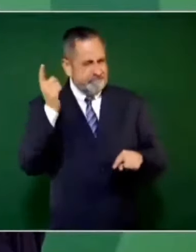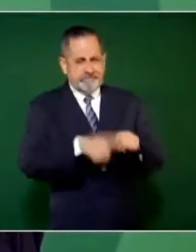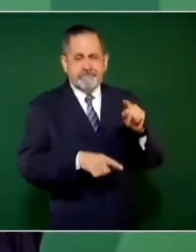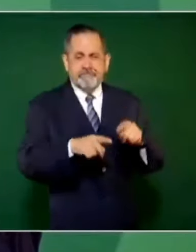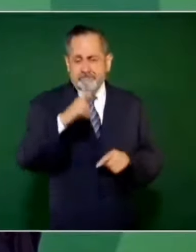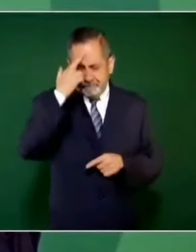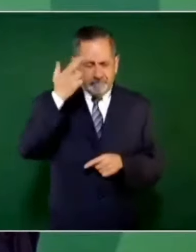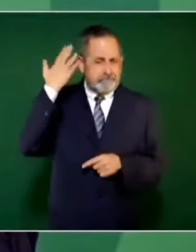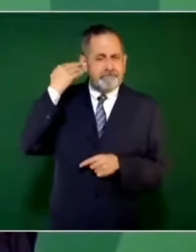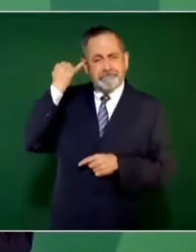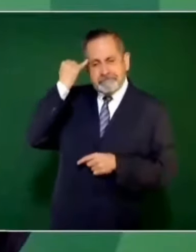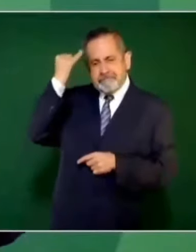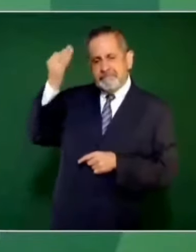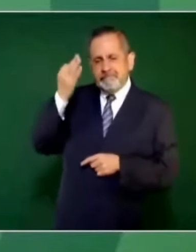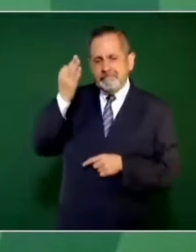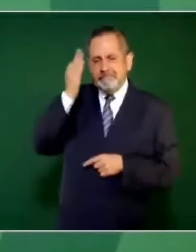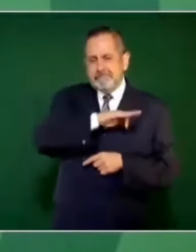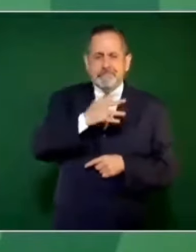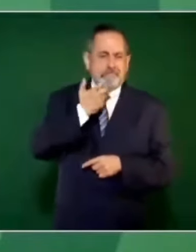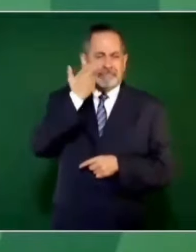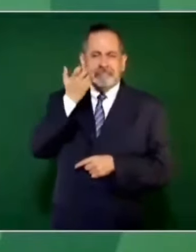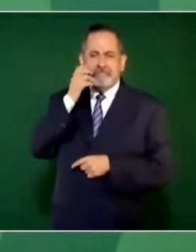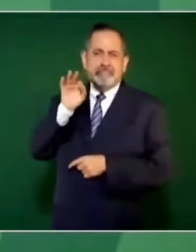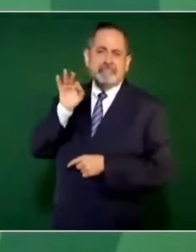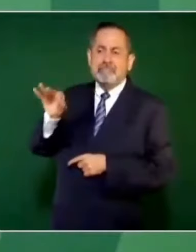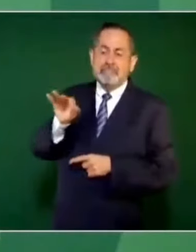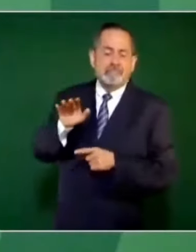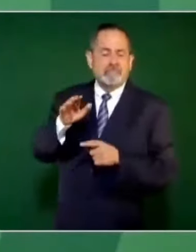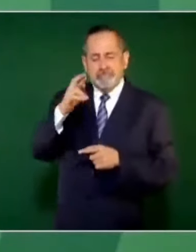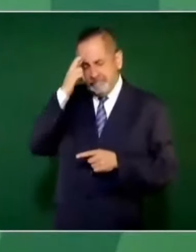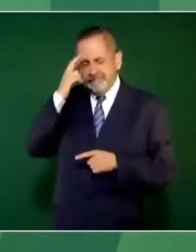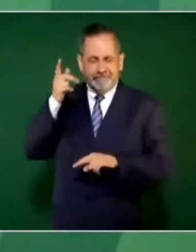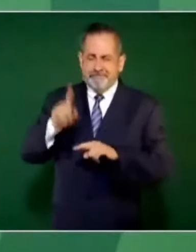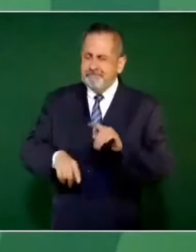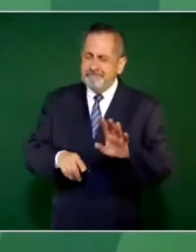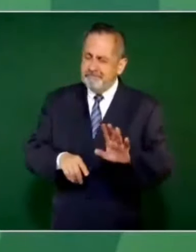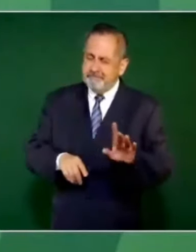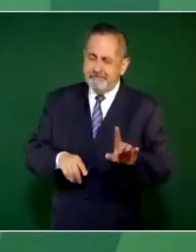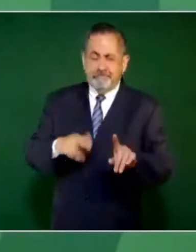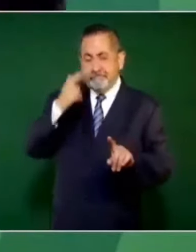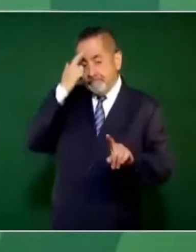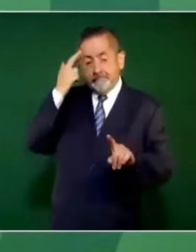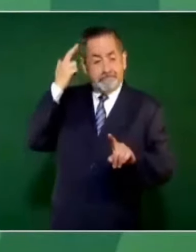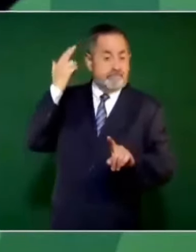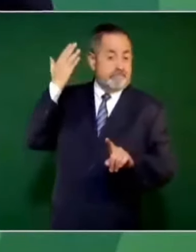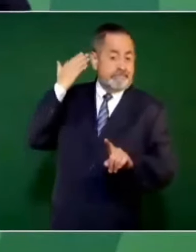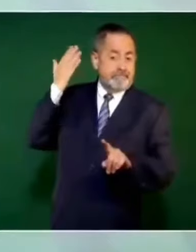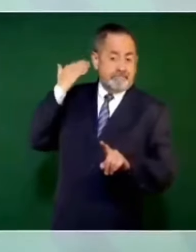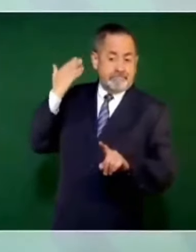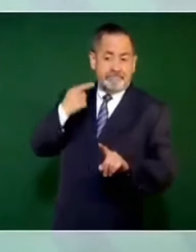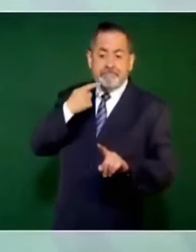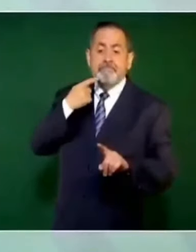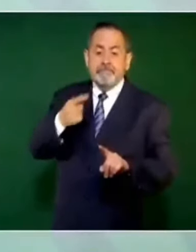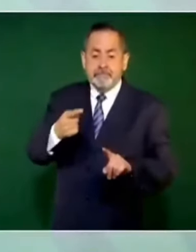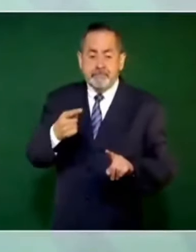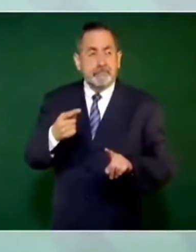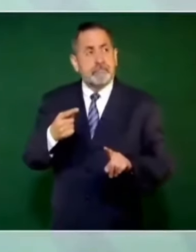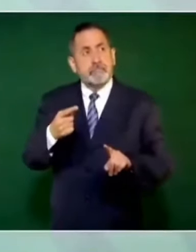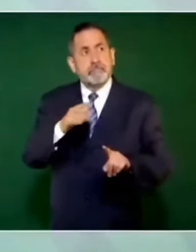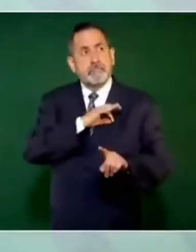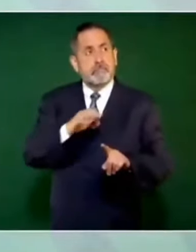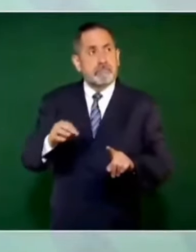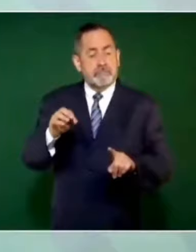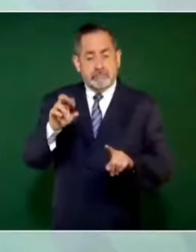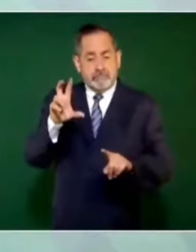acabar con el mito de tres décadas,